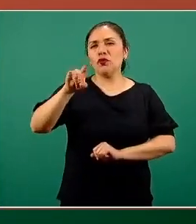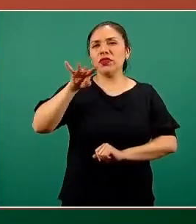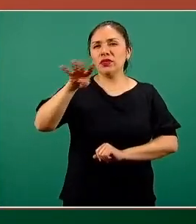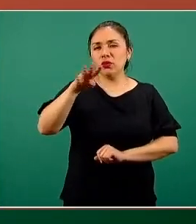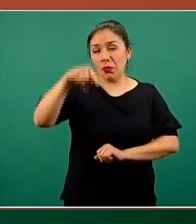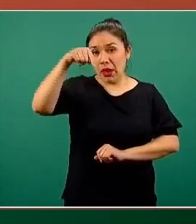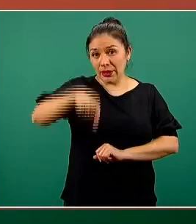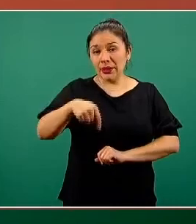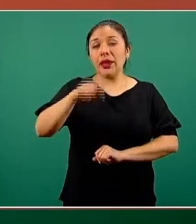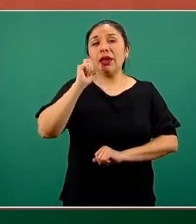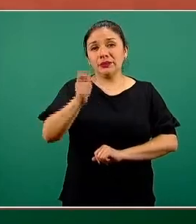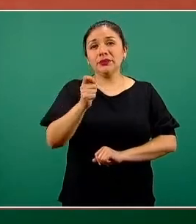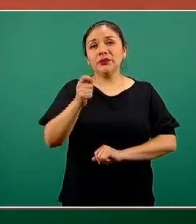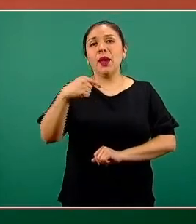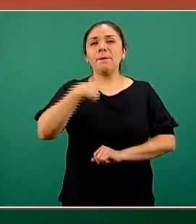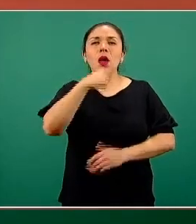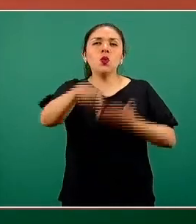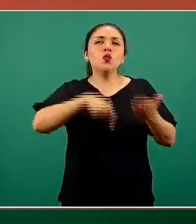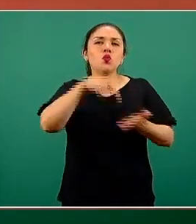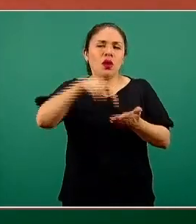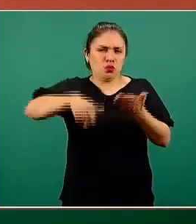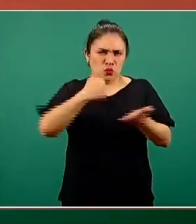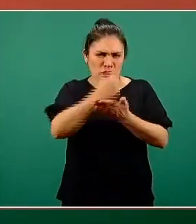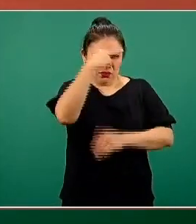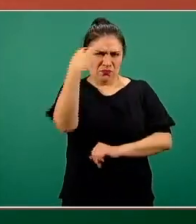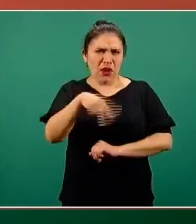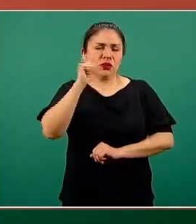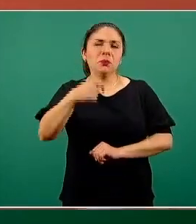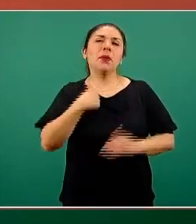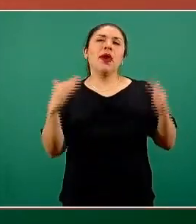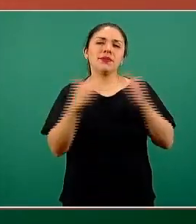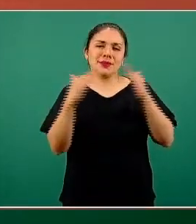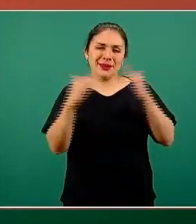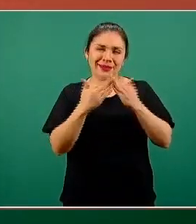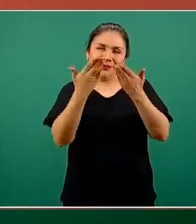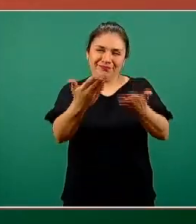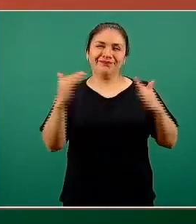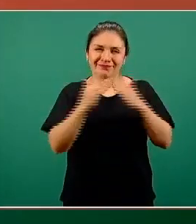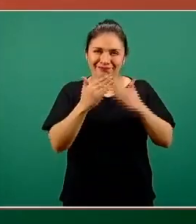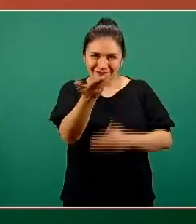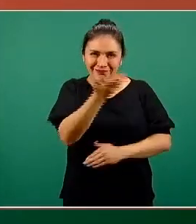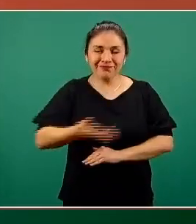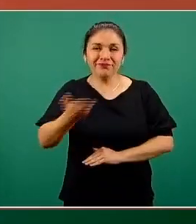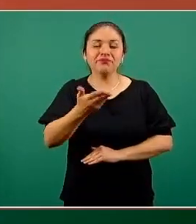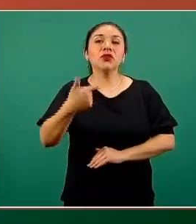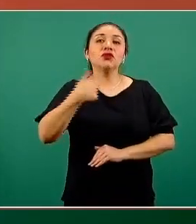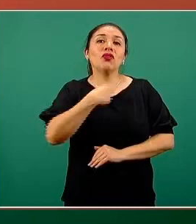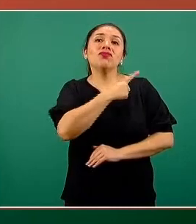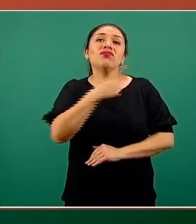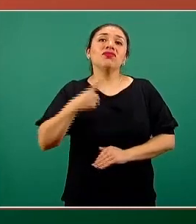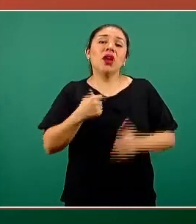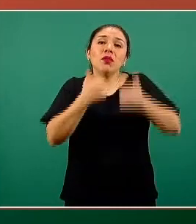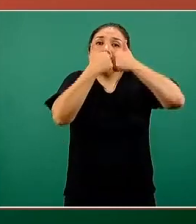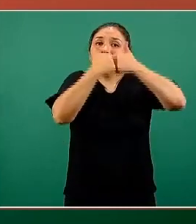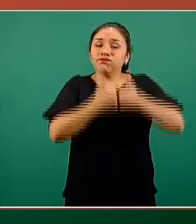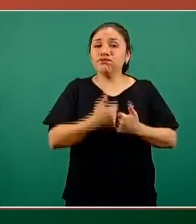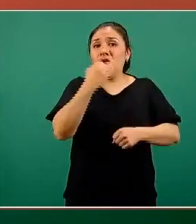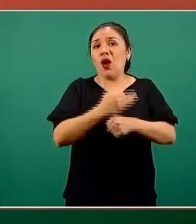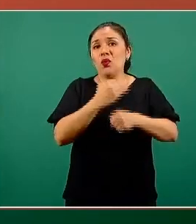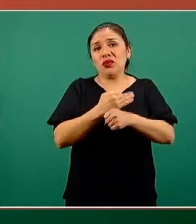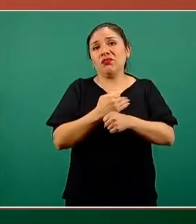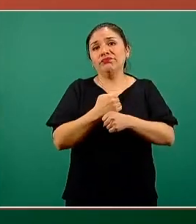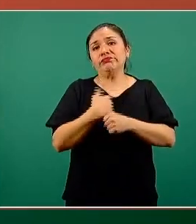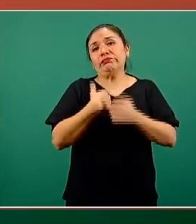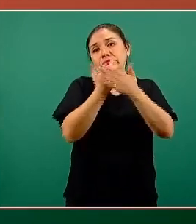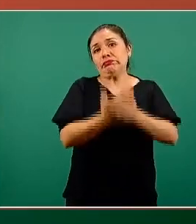Aquí les dé una locación en la Ciudad de México que es mi casa, su casa, y que tengo que guardar ahora en confinamiento